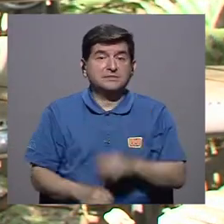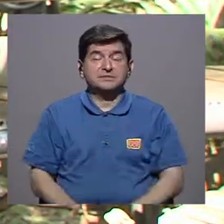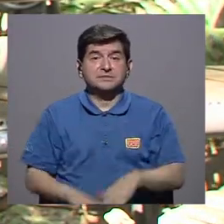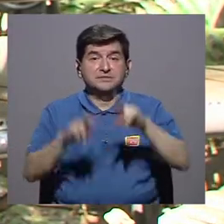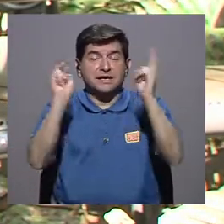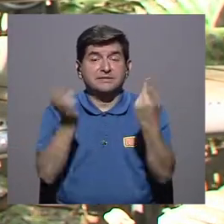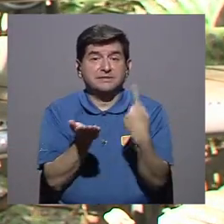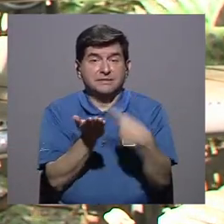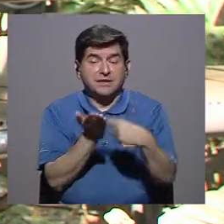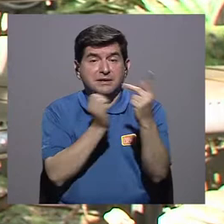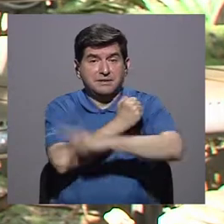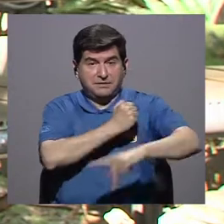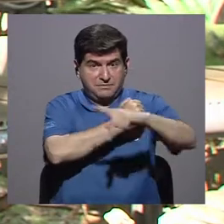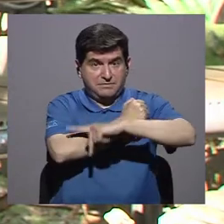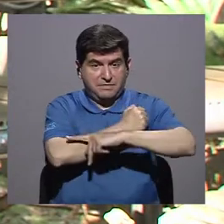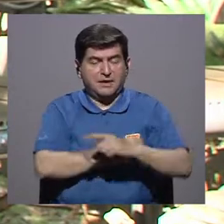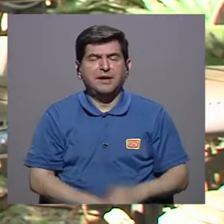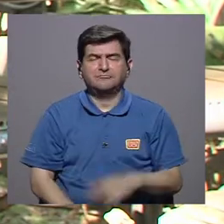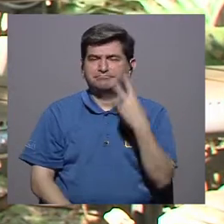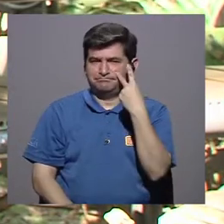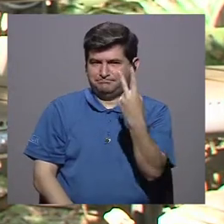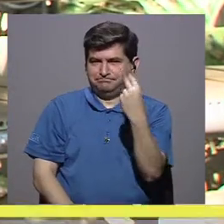sobre la mesa en el país. Veamos.